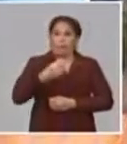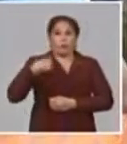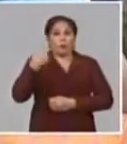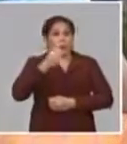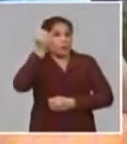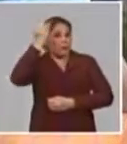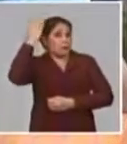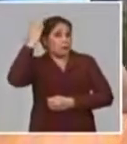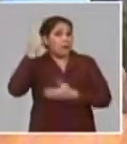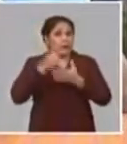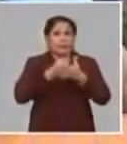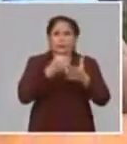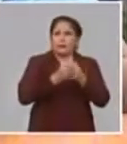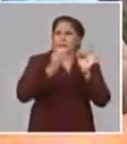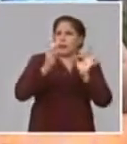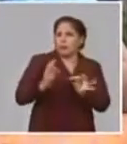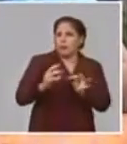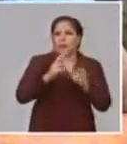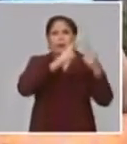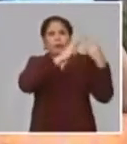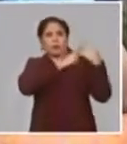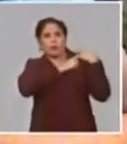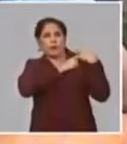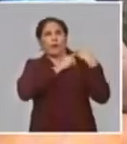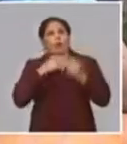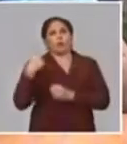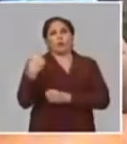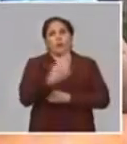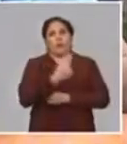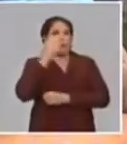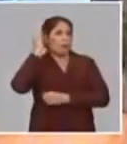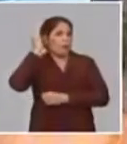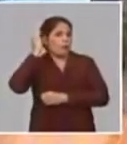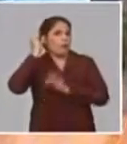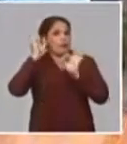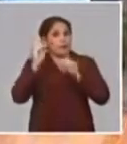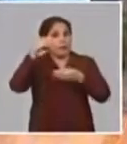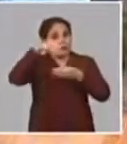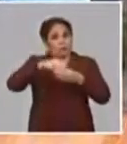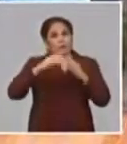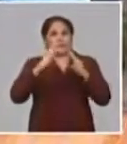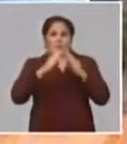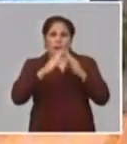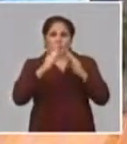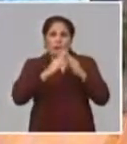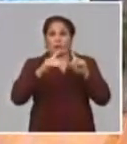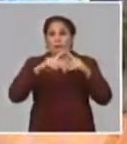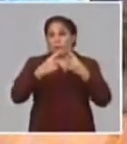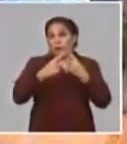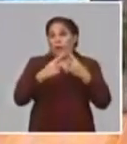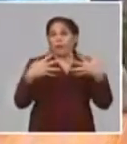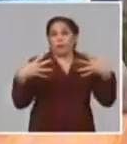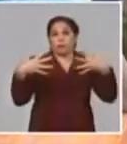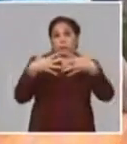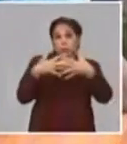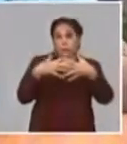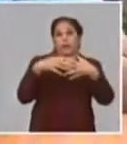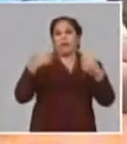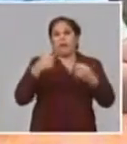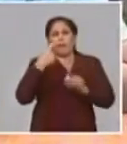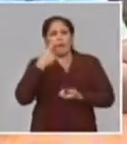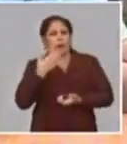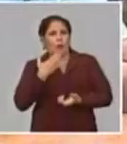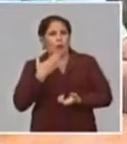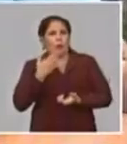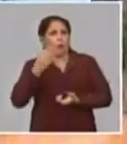presidente insiste mucho en las responsabilidades que tenemos cada uno de los actores que participamos. Esa corresponsabilidad hay que verla desde